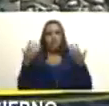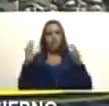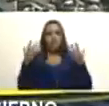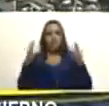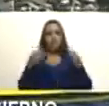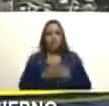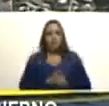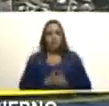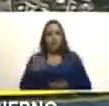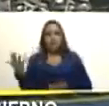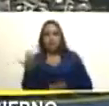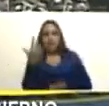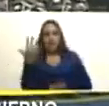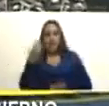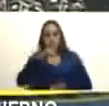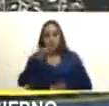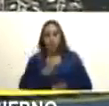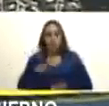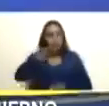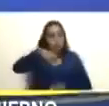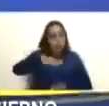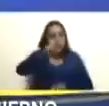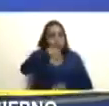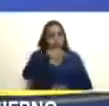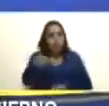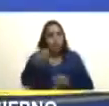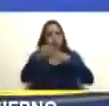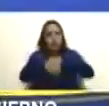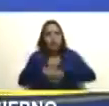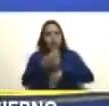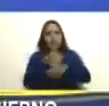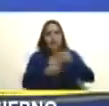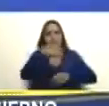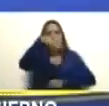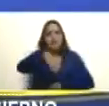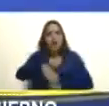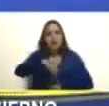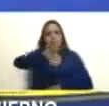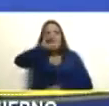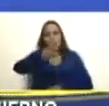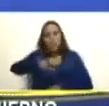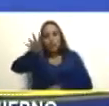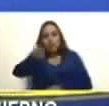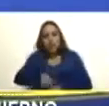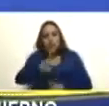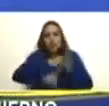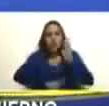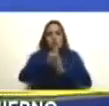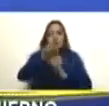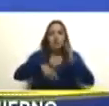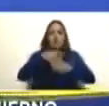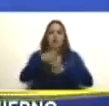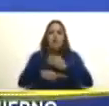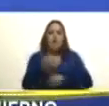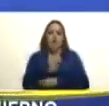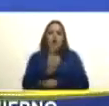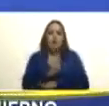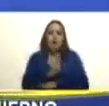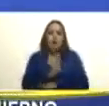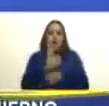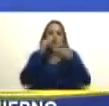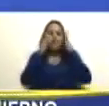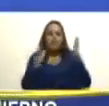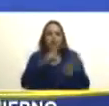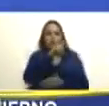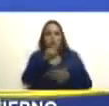quinta pregunta ¿está usted de acuerdo con la creación del Estado Guayana Esequibo y se desarrolla un plan acelerado para la atención integral